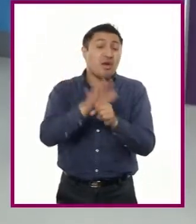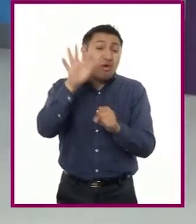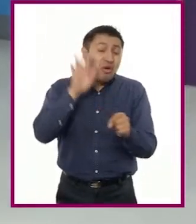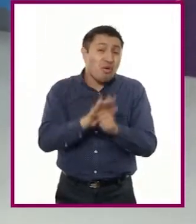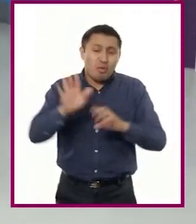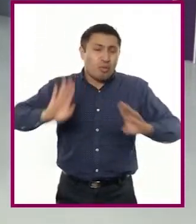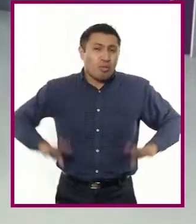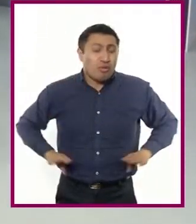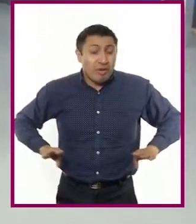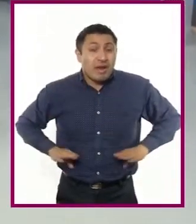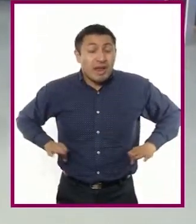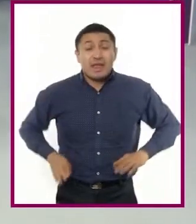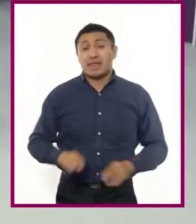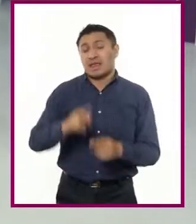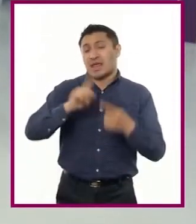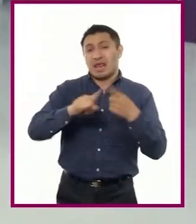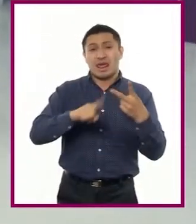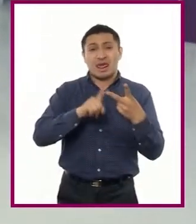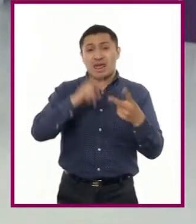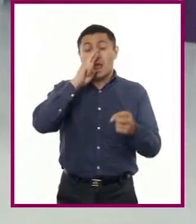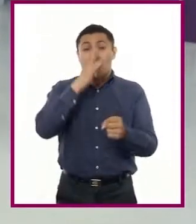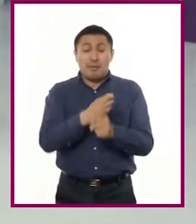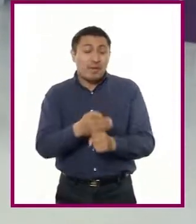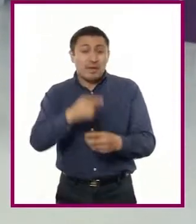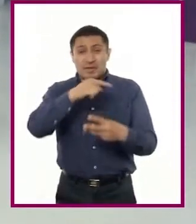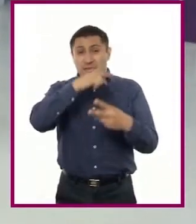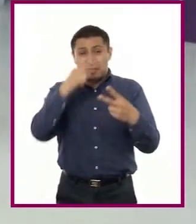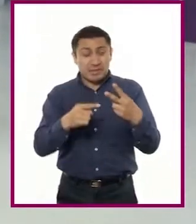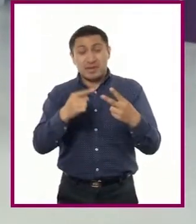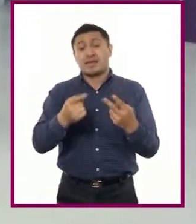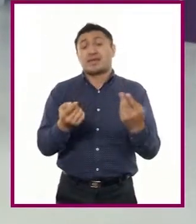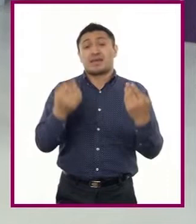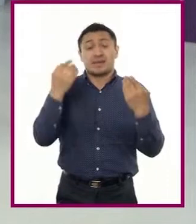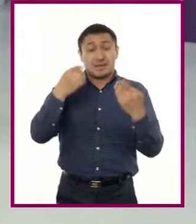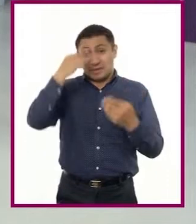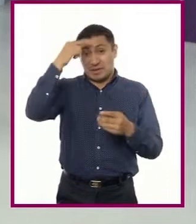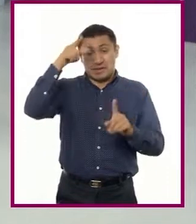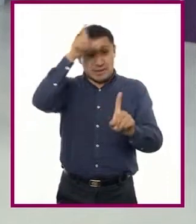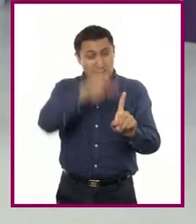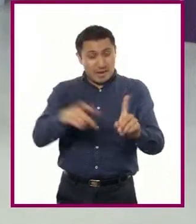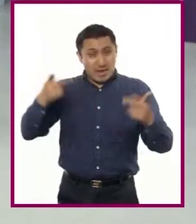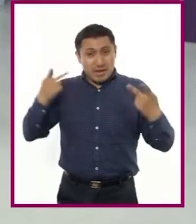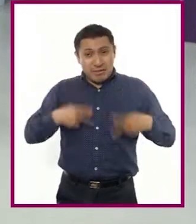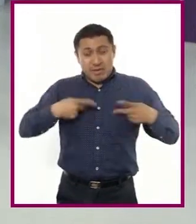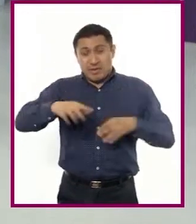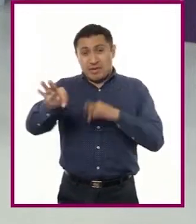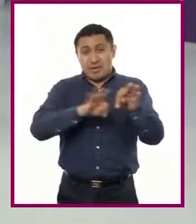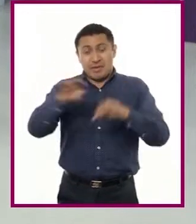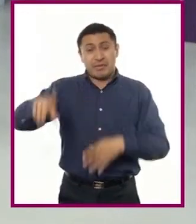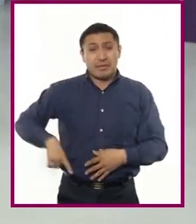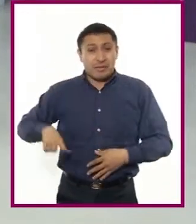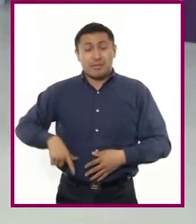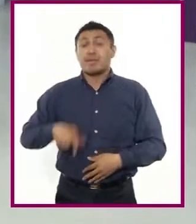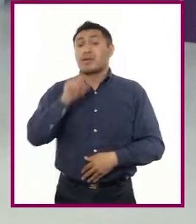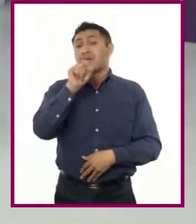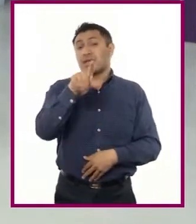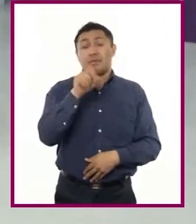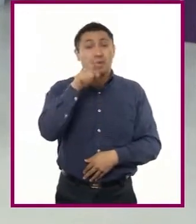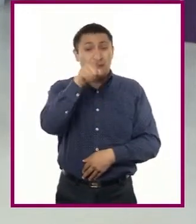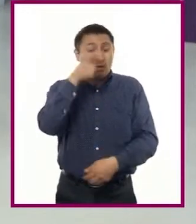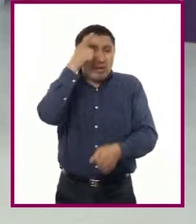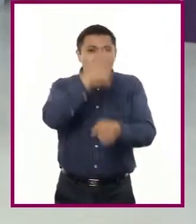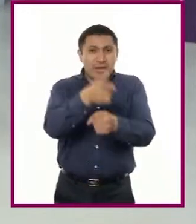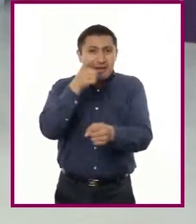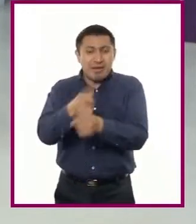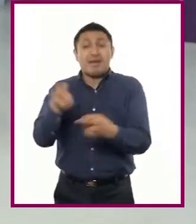atribuciones y responsabilidades de las y los servidores públicos, así como identificarán quién regula